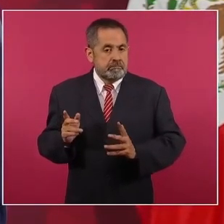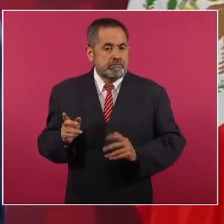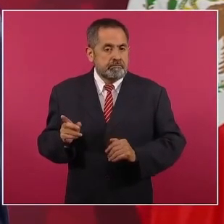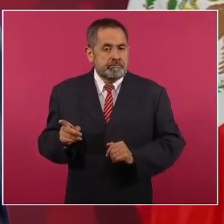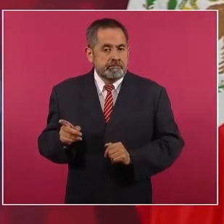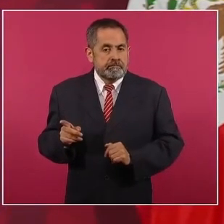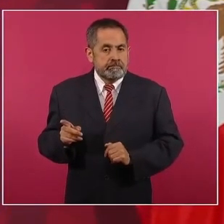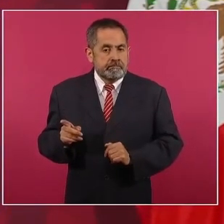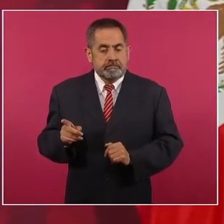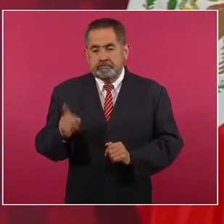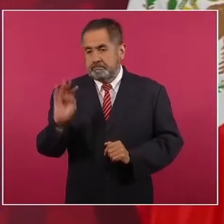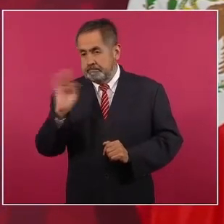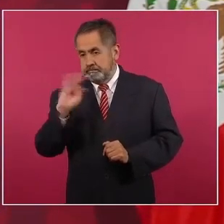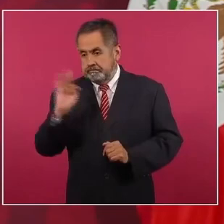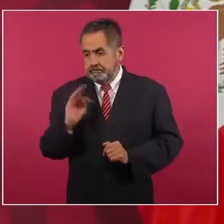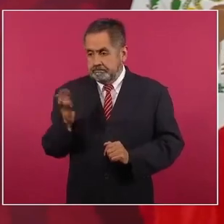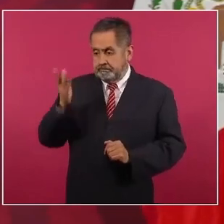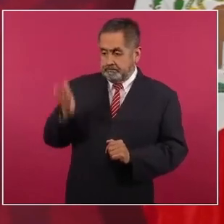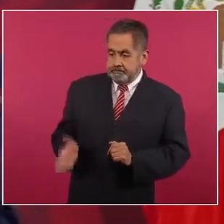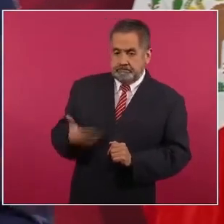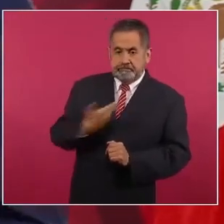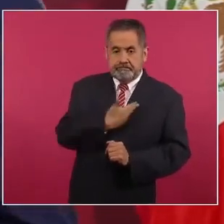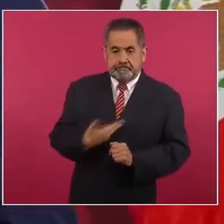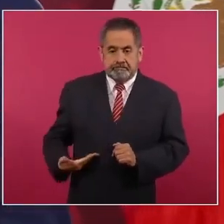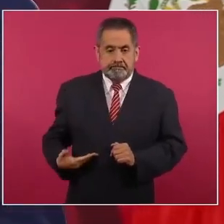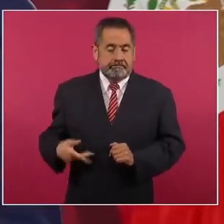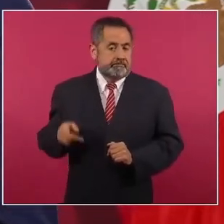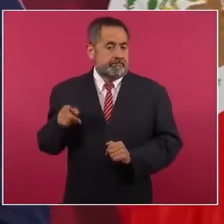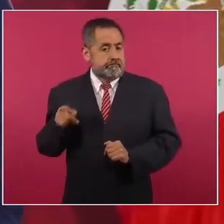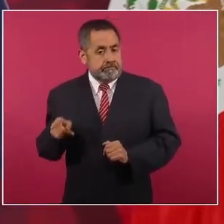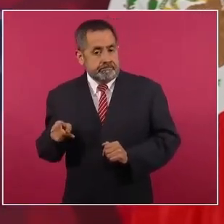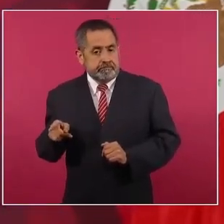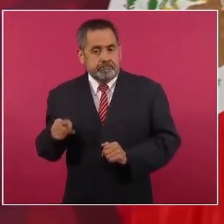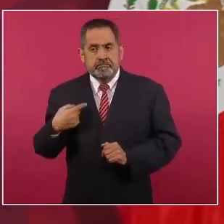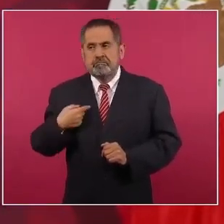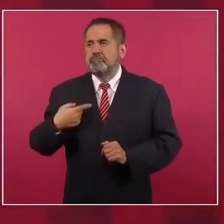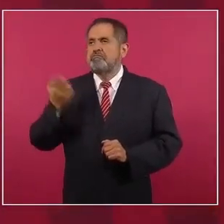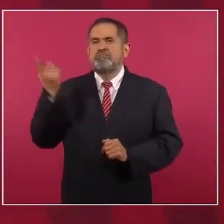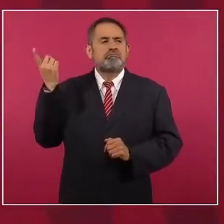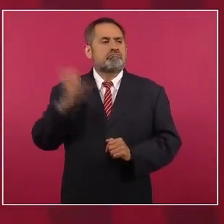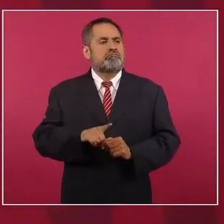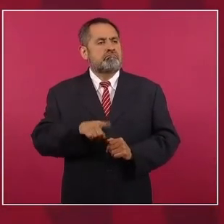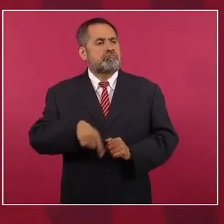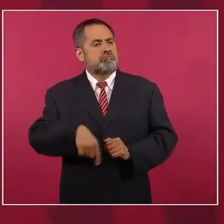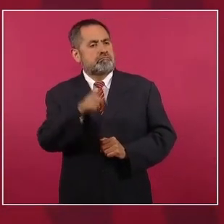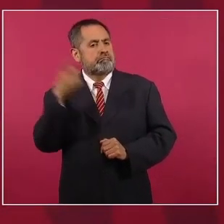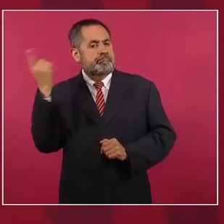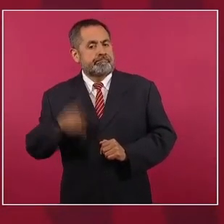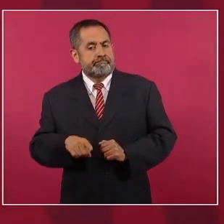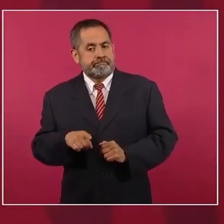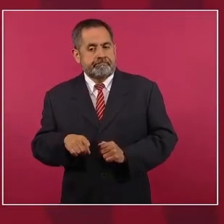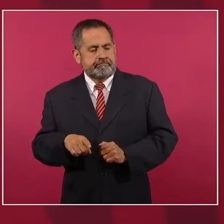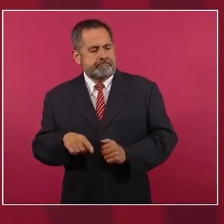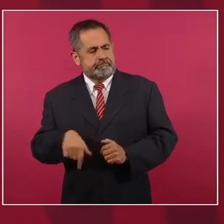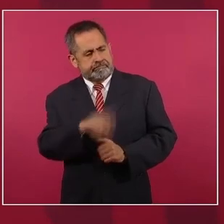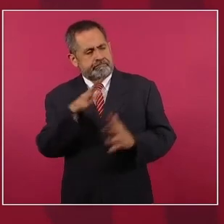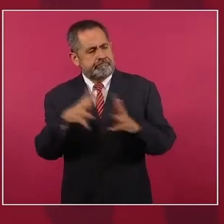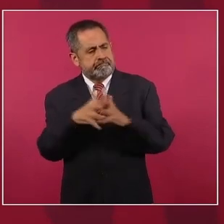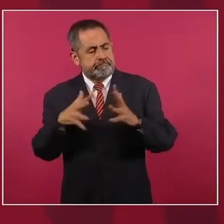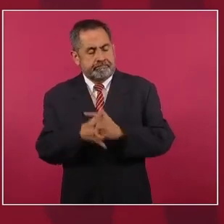Si el presidente ordena la guerra,